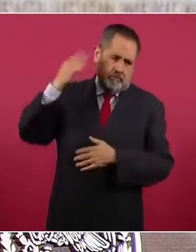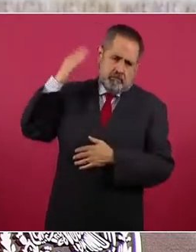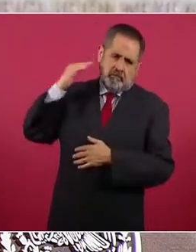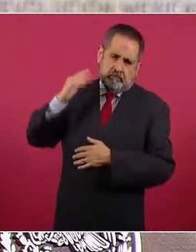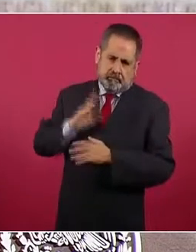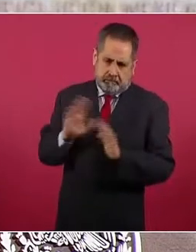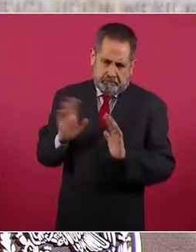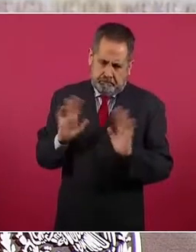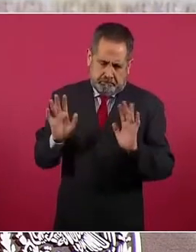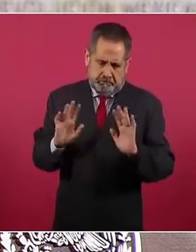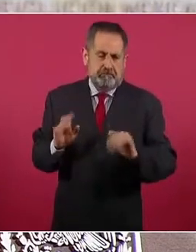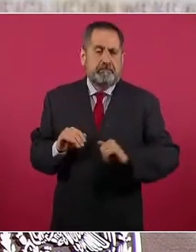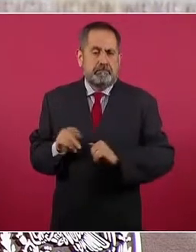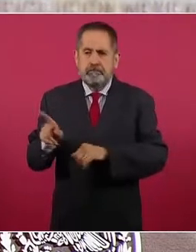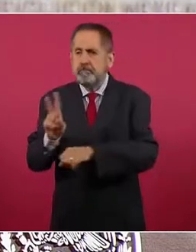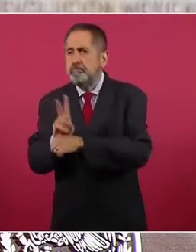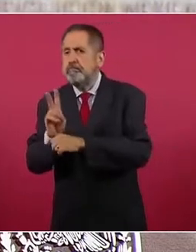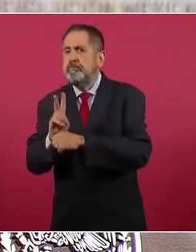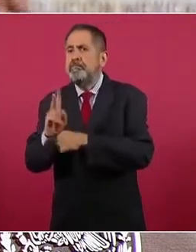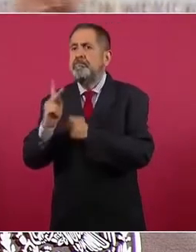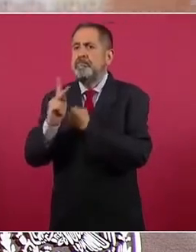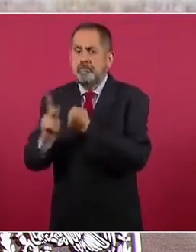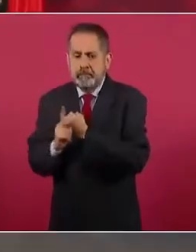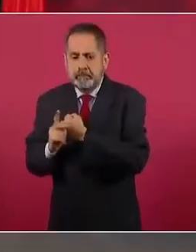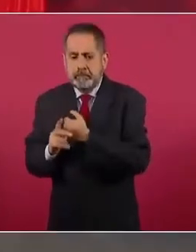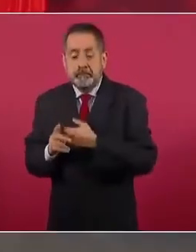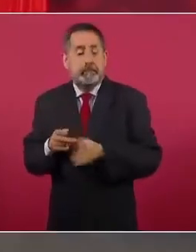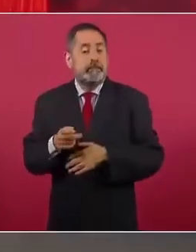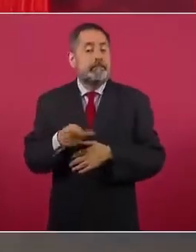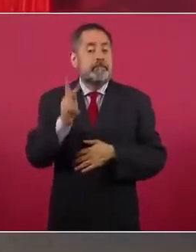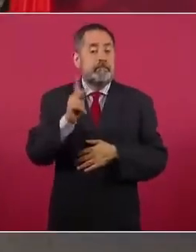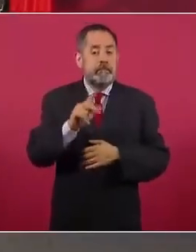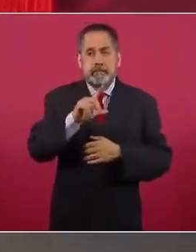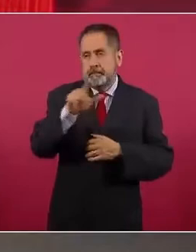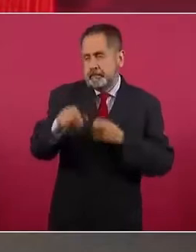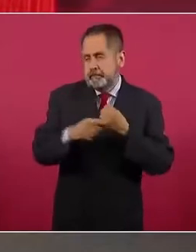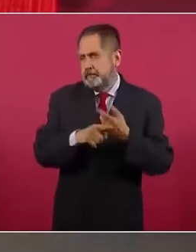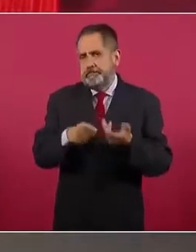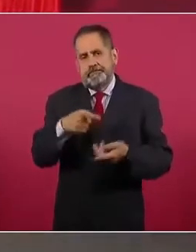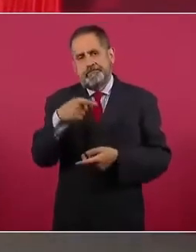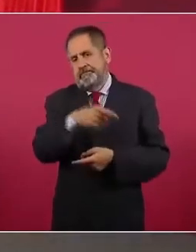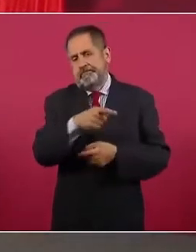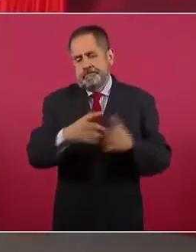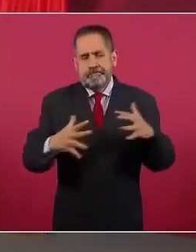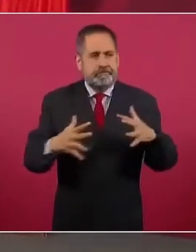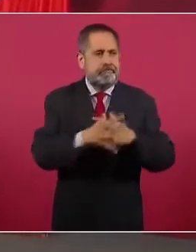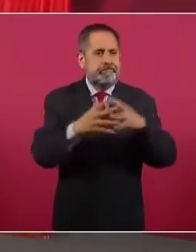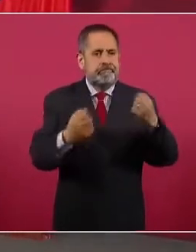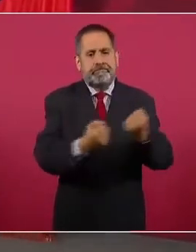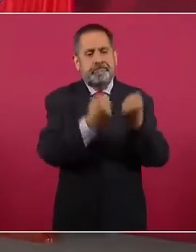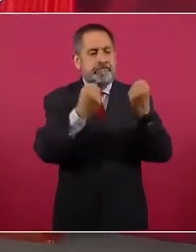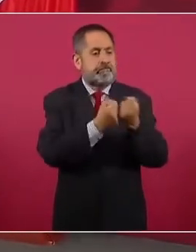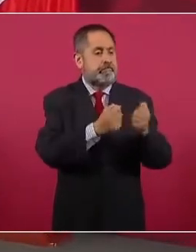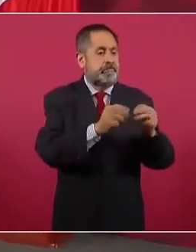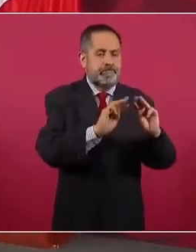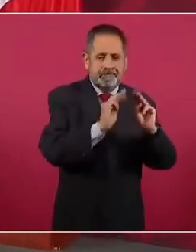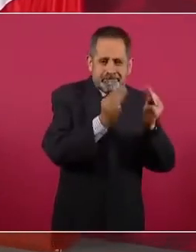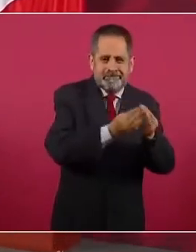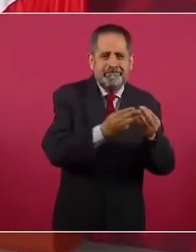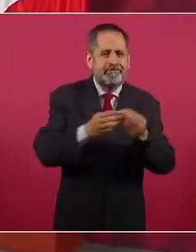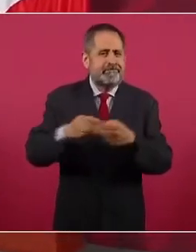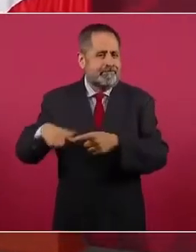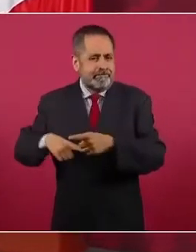se desata la guerra contra el narcotráfico